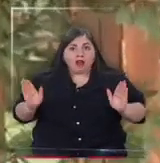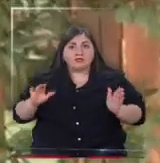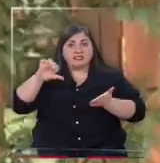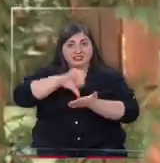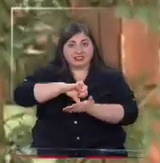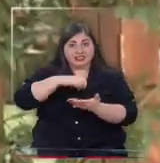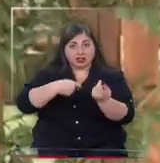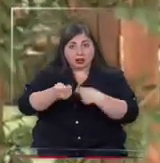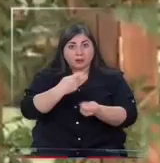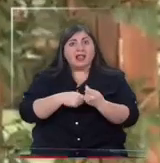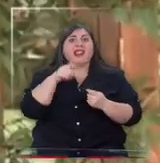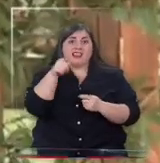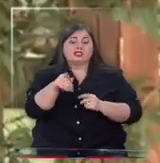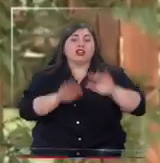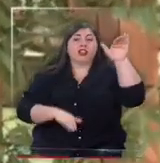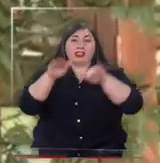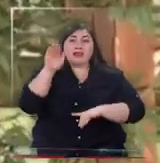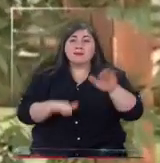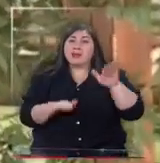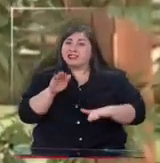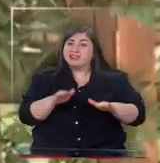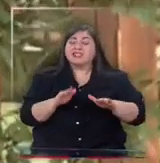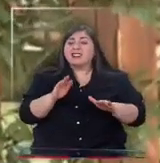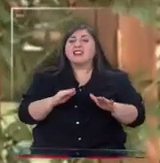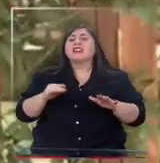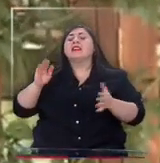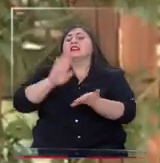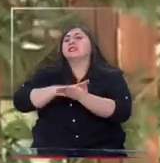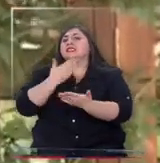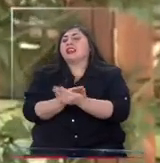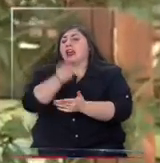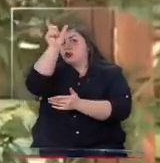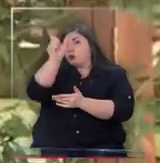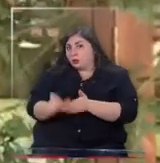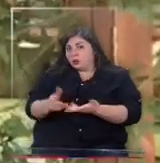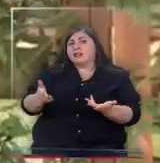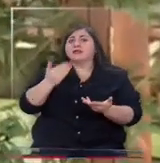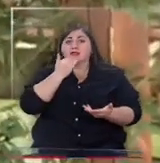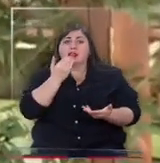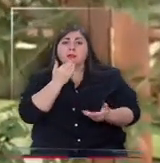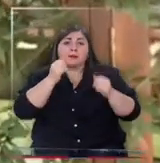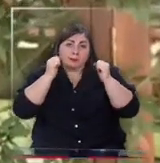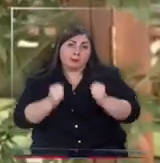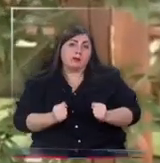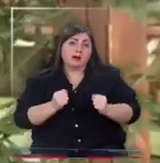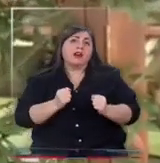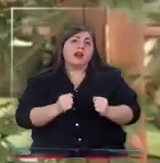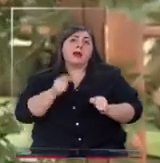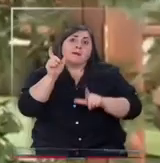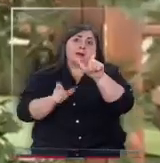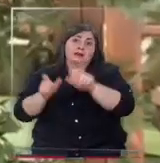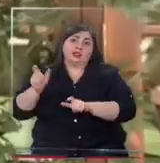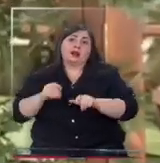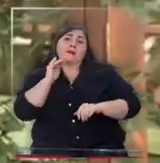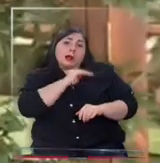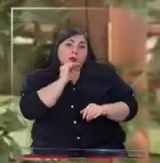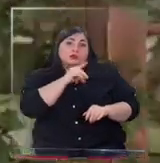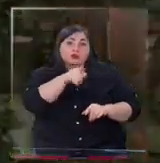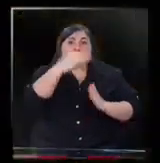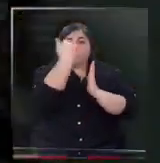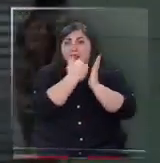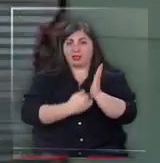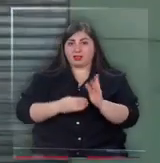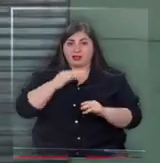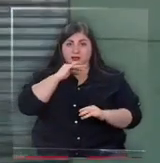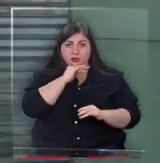comerciales. Eso dependerá en gran medida de las condiciones sanitarias, pero también de las posibilidades de los operadores para implementar estas medidas que se